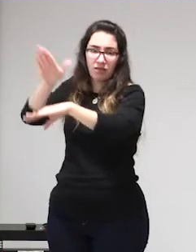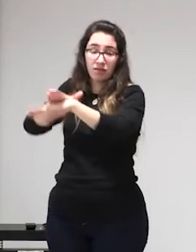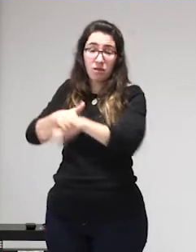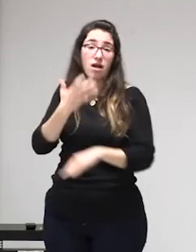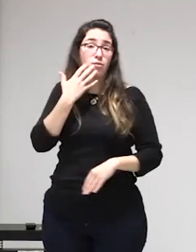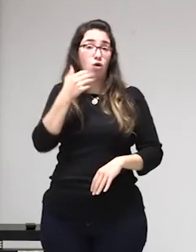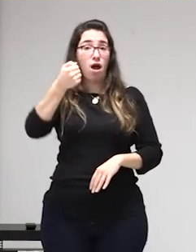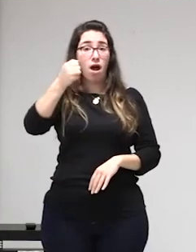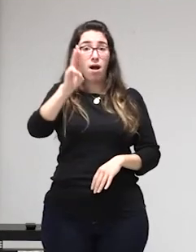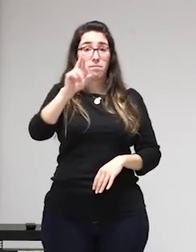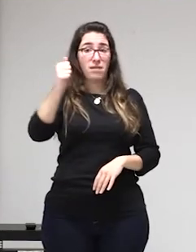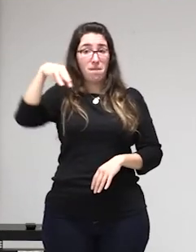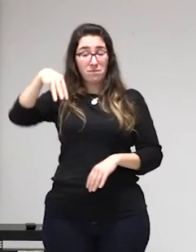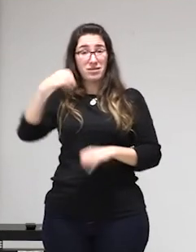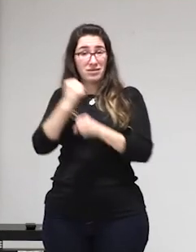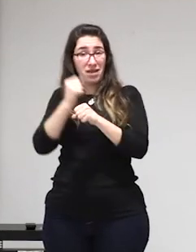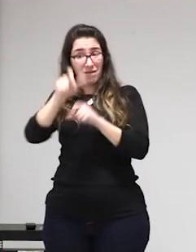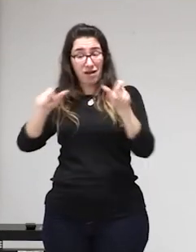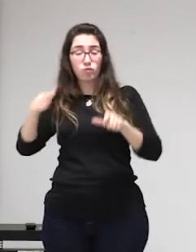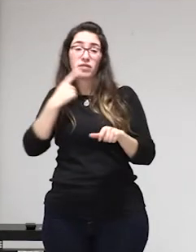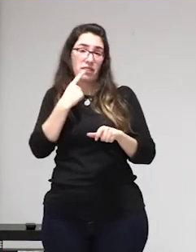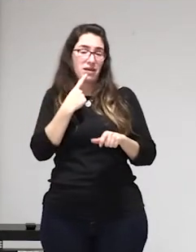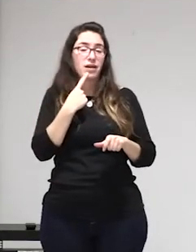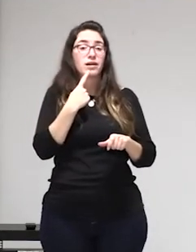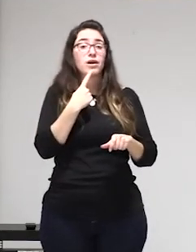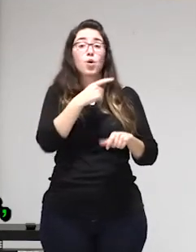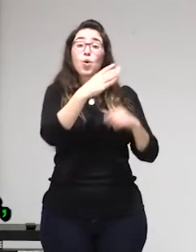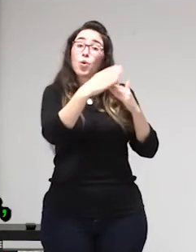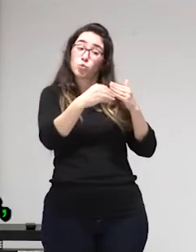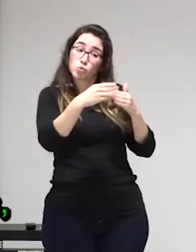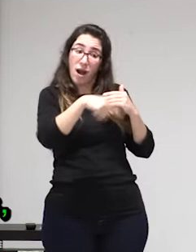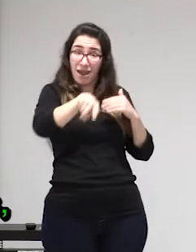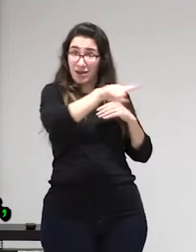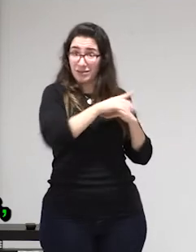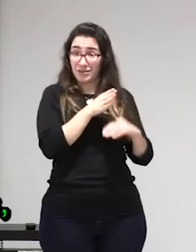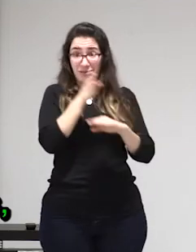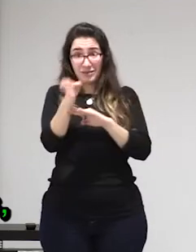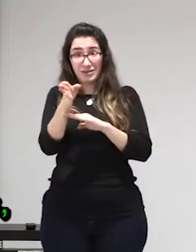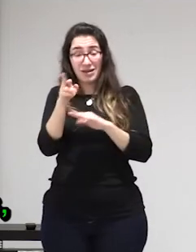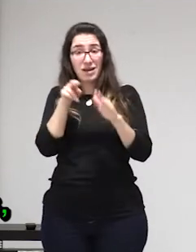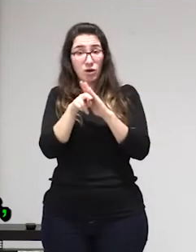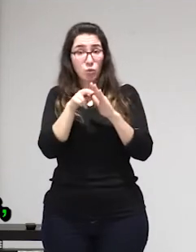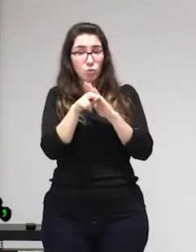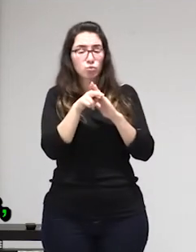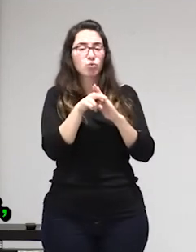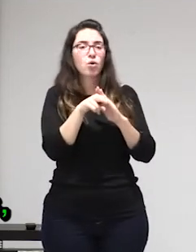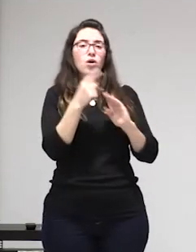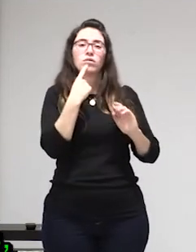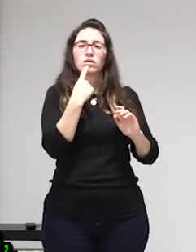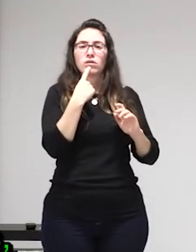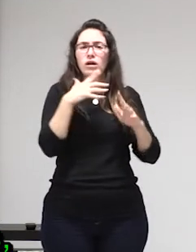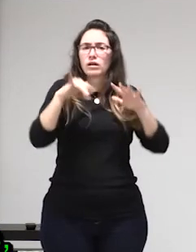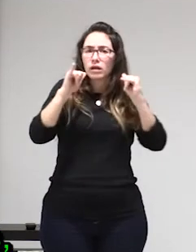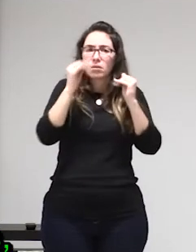si tenemos que responsabilizar a otra mujer de como se comportan los hombres de acuerdo lo que estamos haciendo es